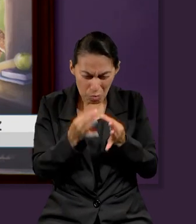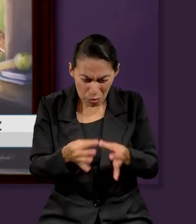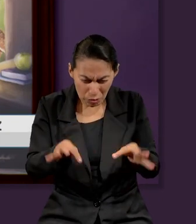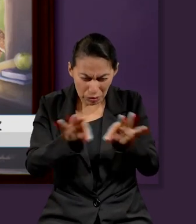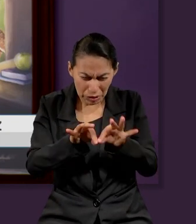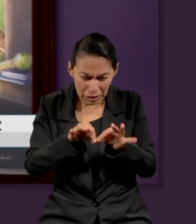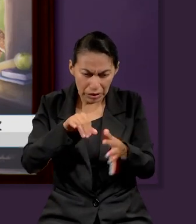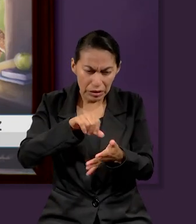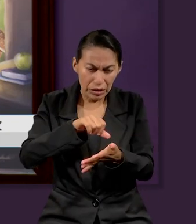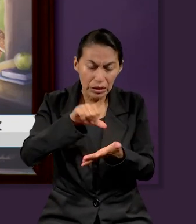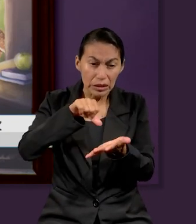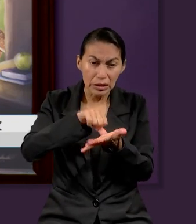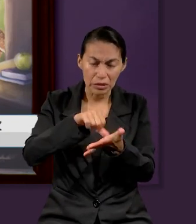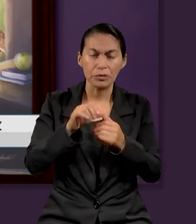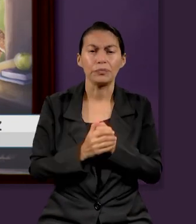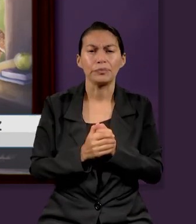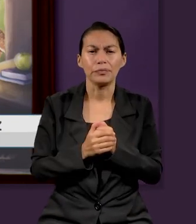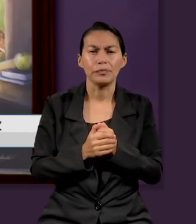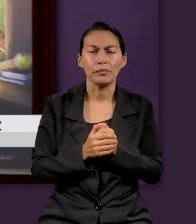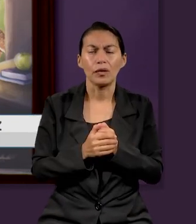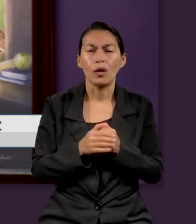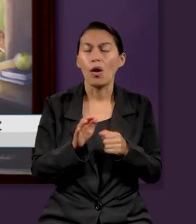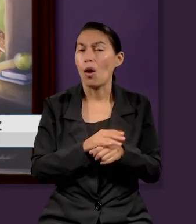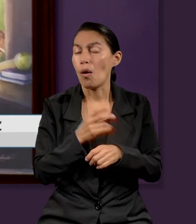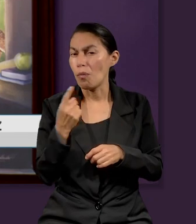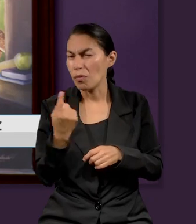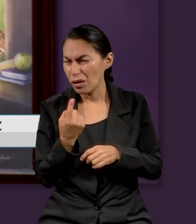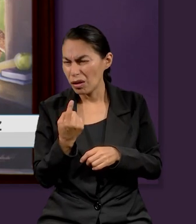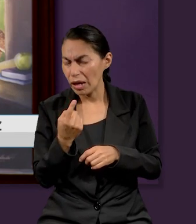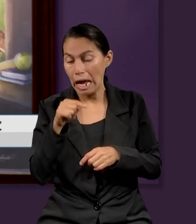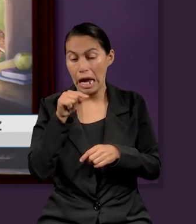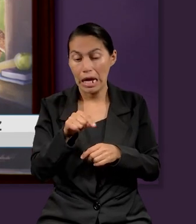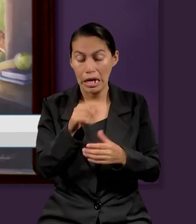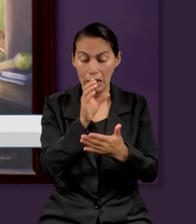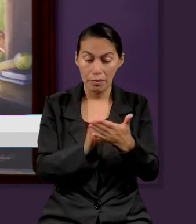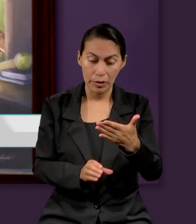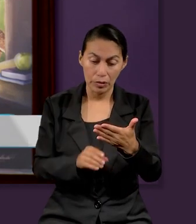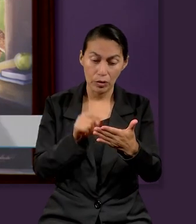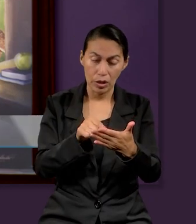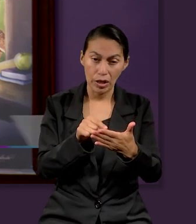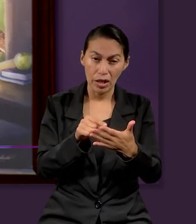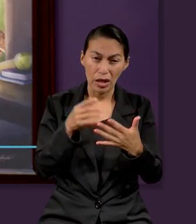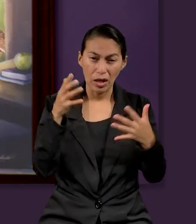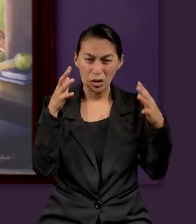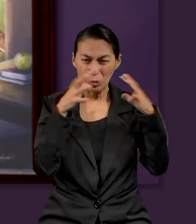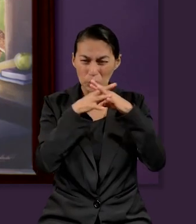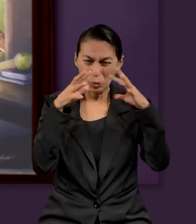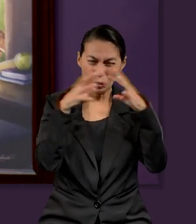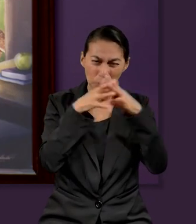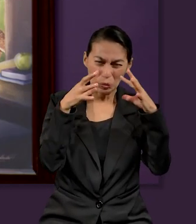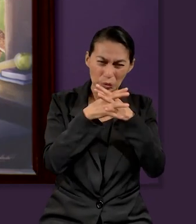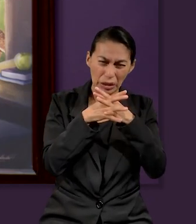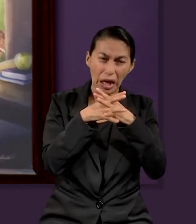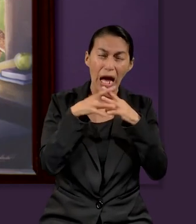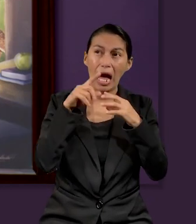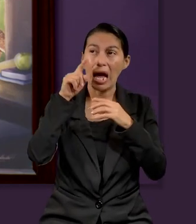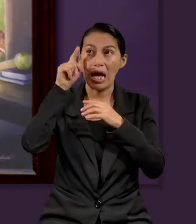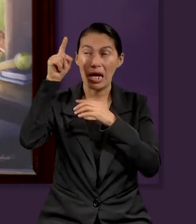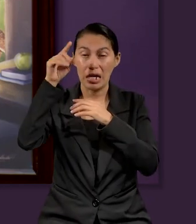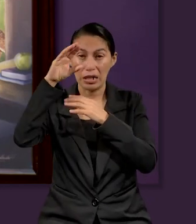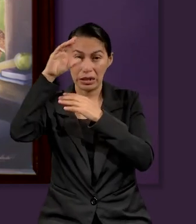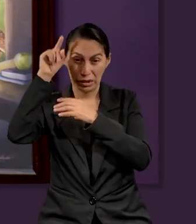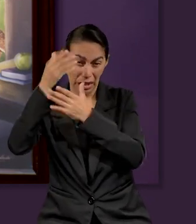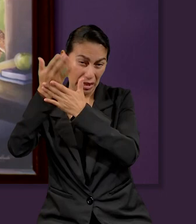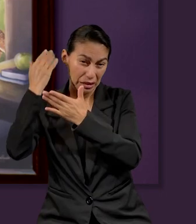Apocalipsis. Algunos lo denominan como la bisagra. Porque en este capítulo se centra el gran conflicto cósmico,